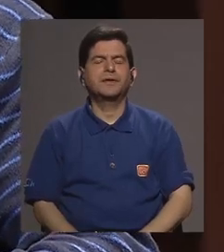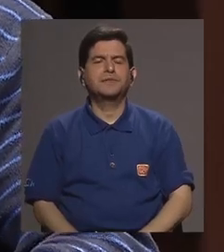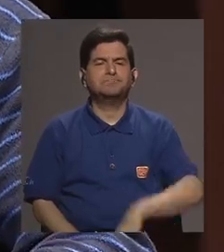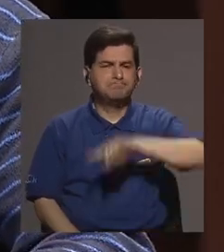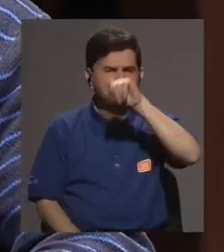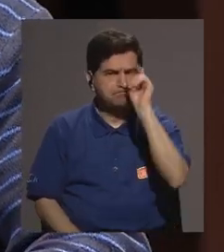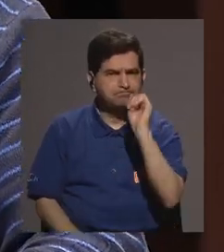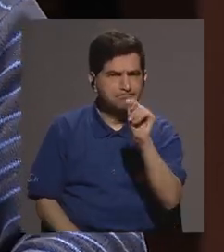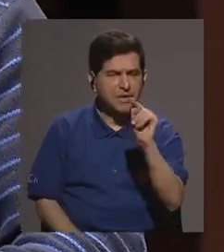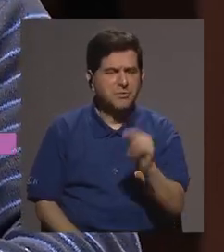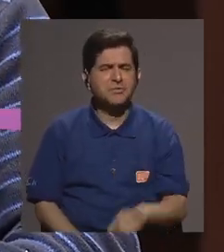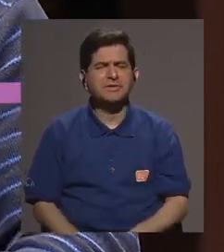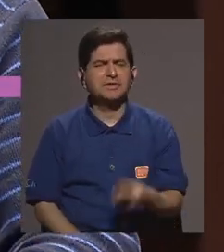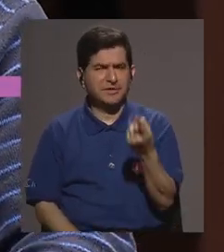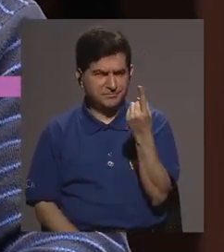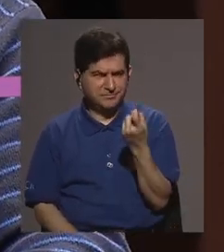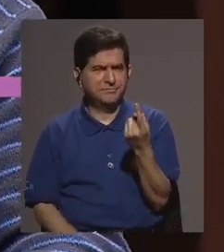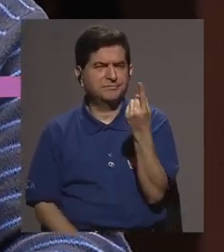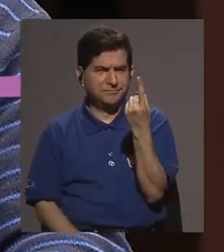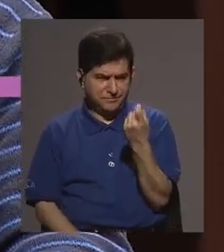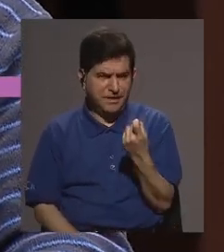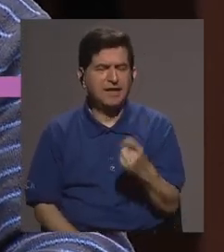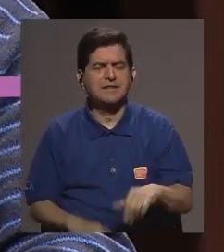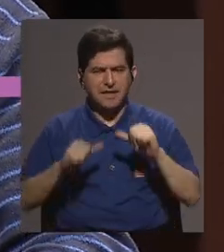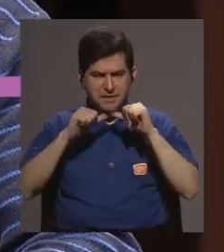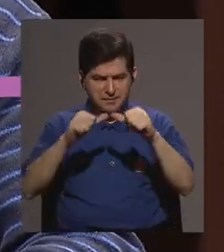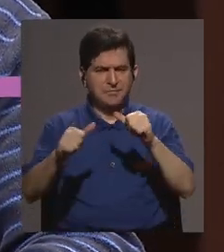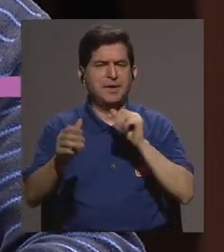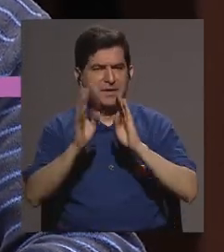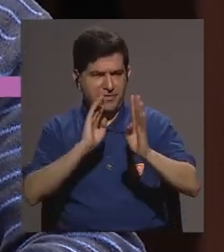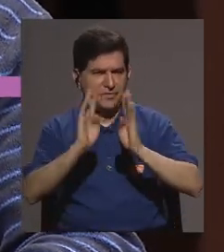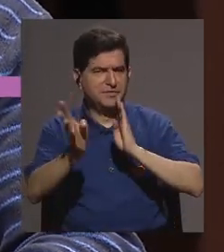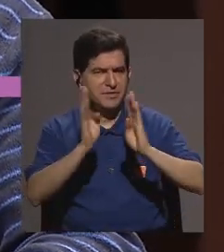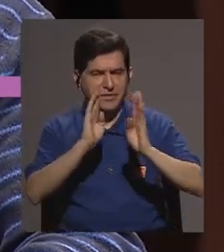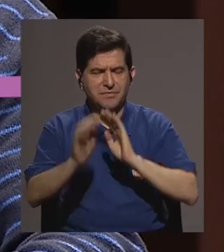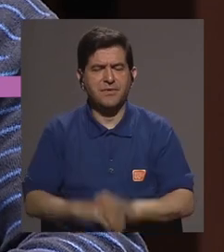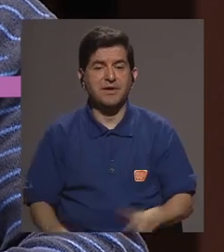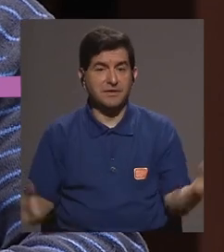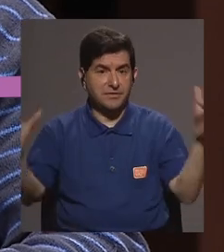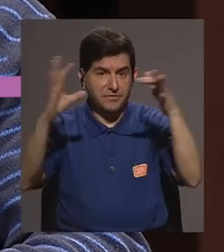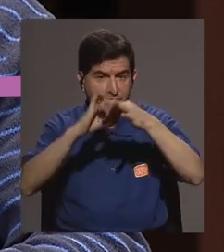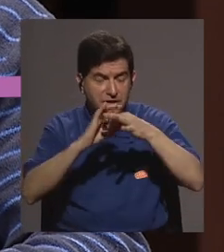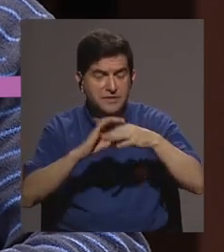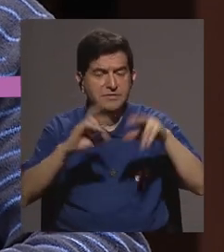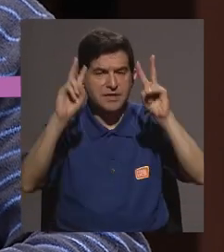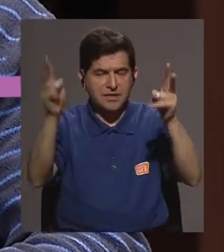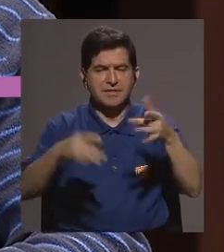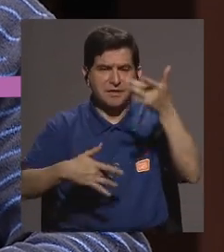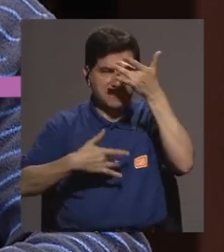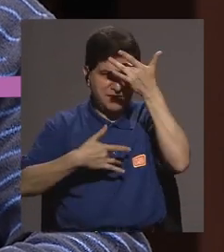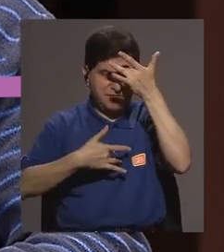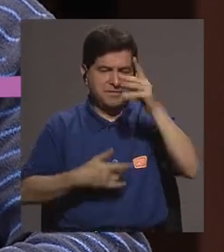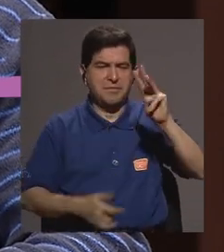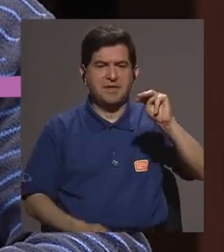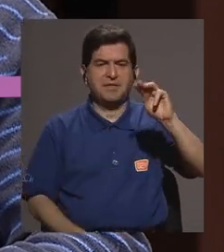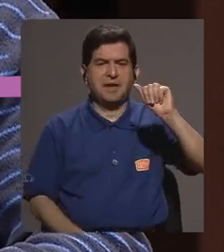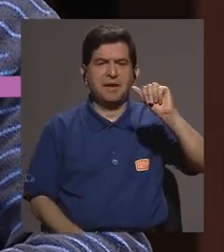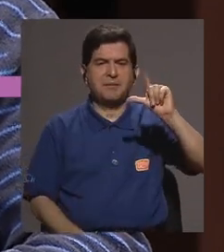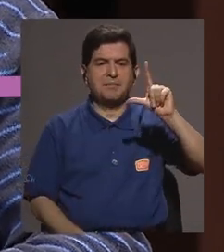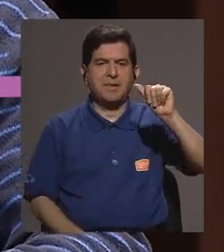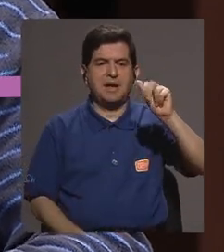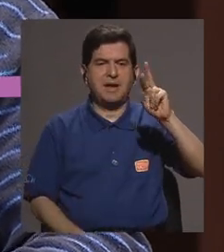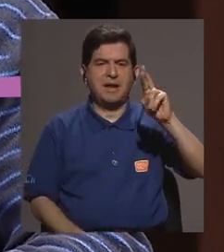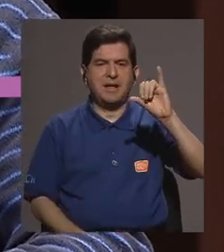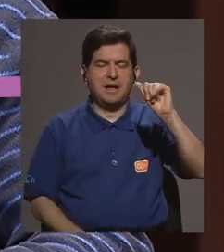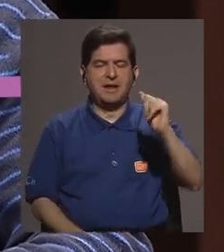este bueno se han quedado hay bastantes preguntas para seguir conversando acerca de este tema de la malaria en